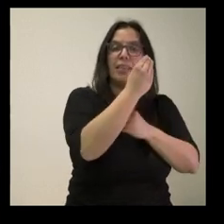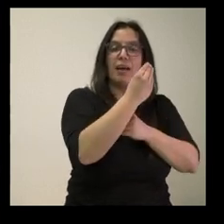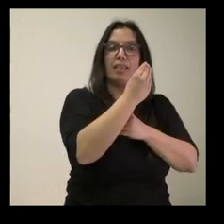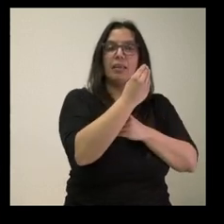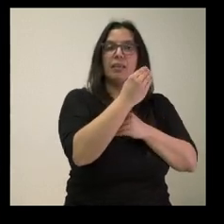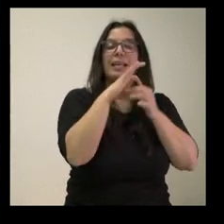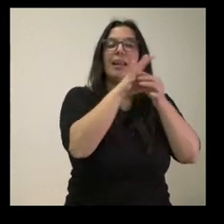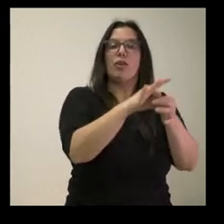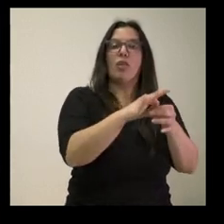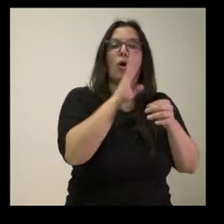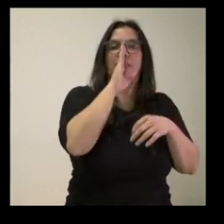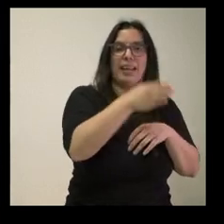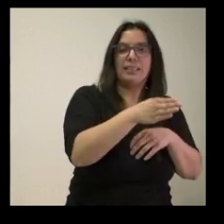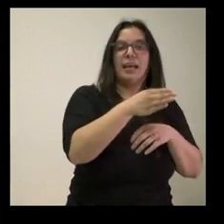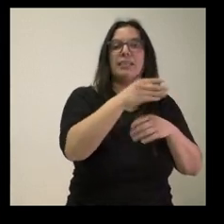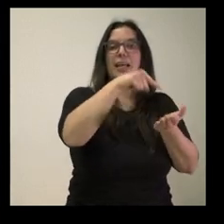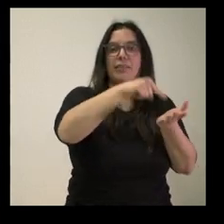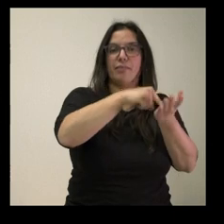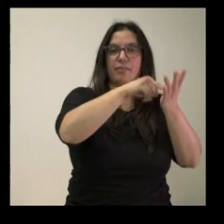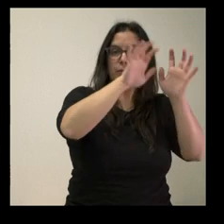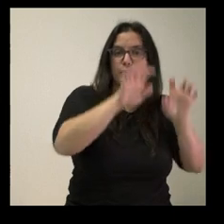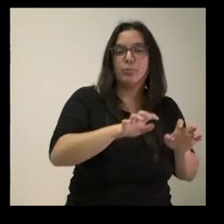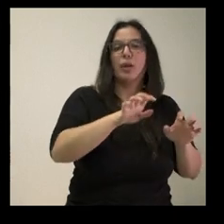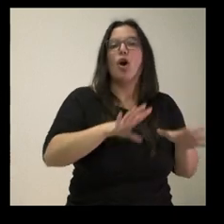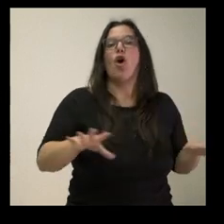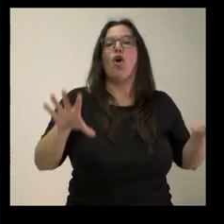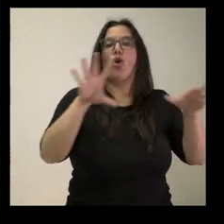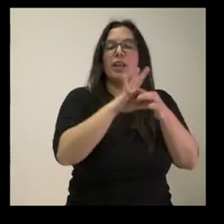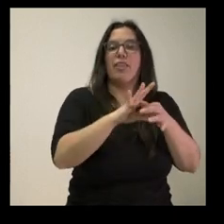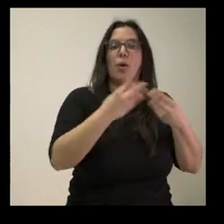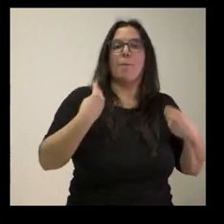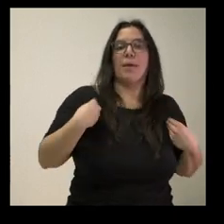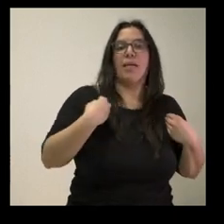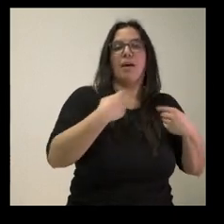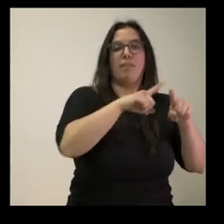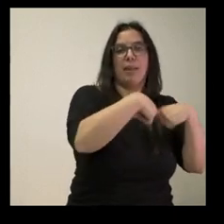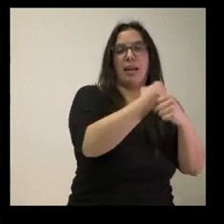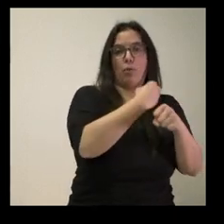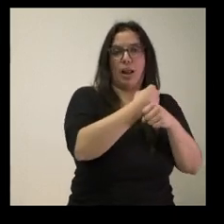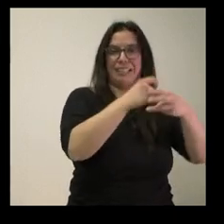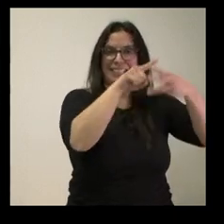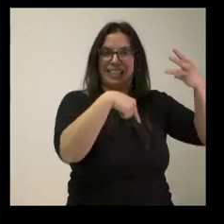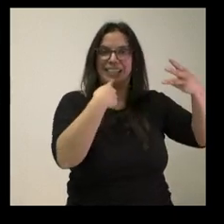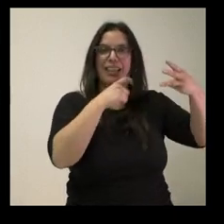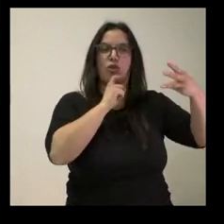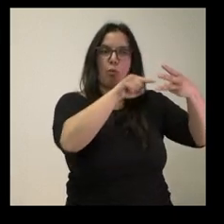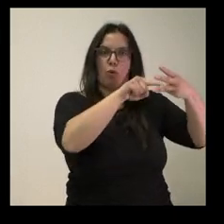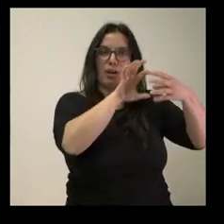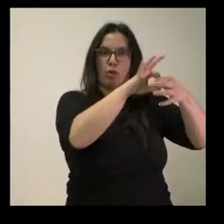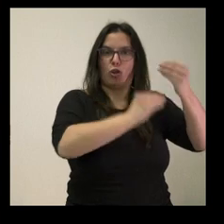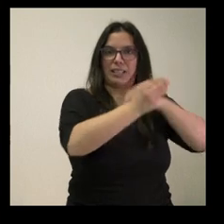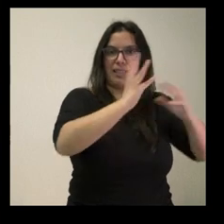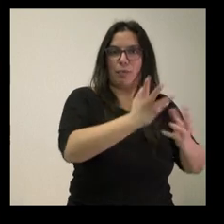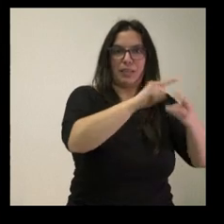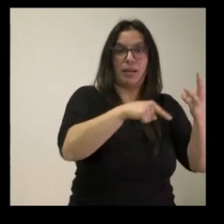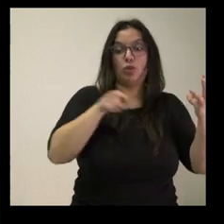fiscales y medidas para fomentar la conciliación de la vida laboral. Entonces, yo no sé cómo encajan las